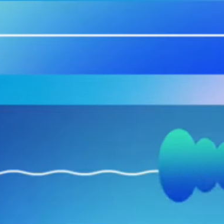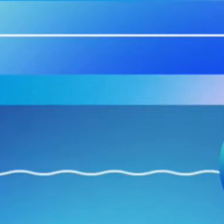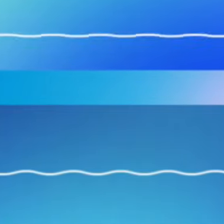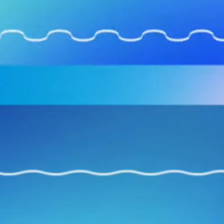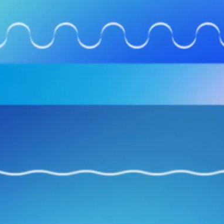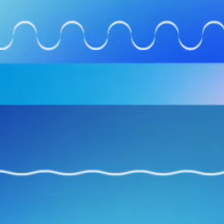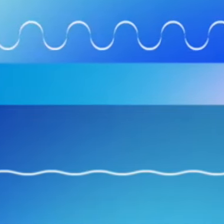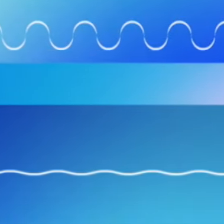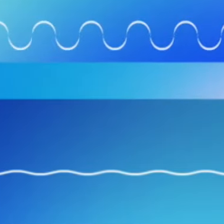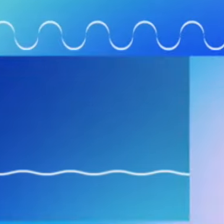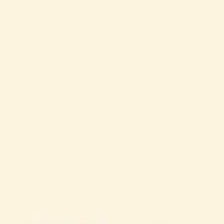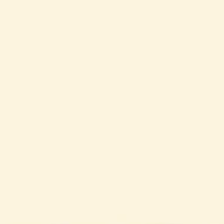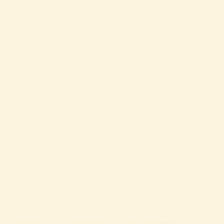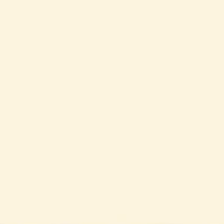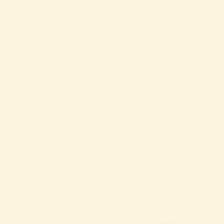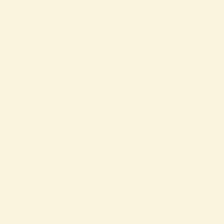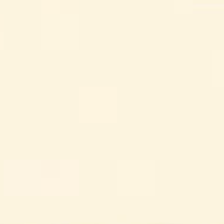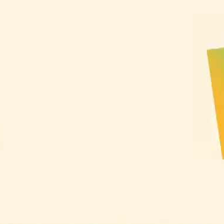We'll right back. I'm sorry.